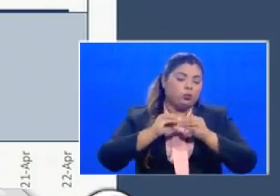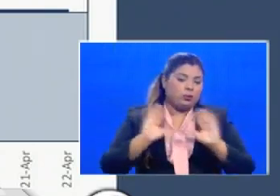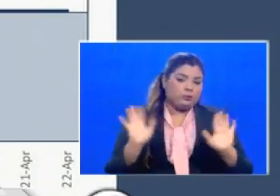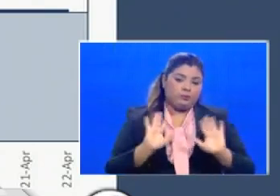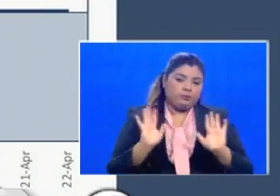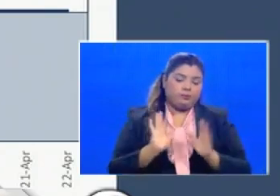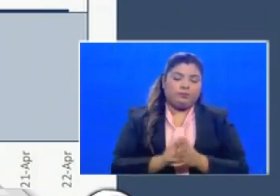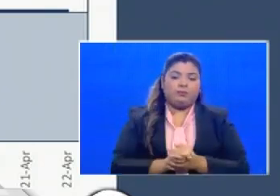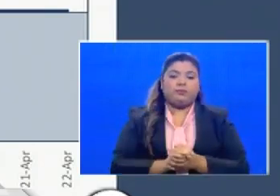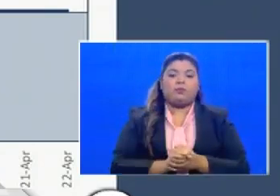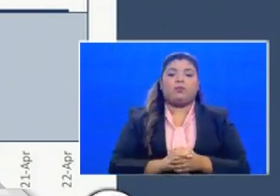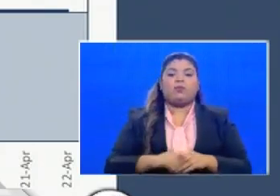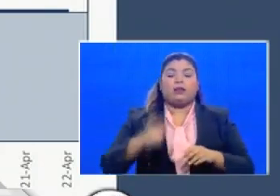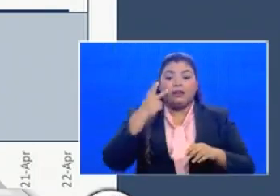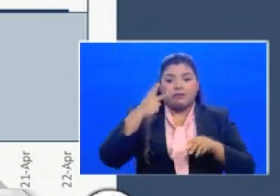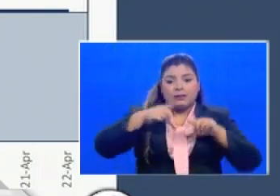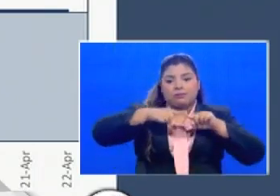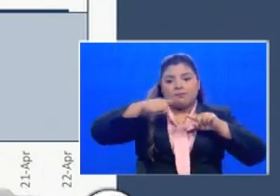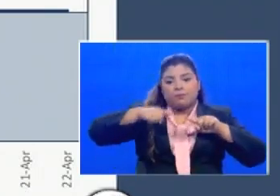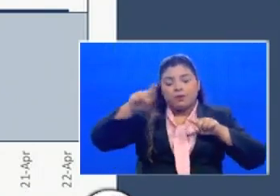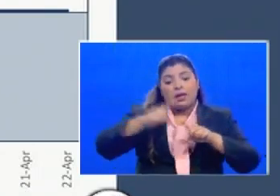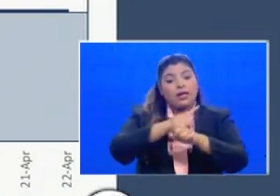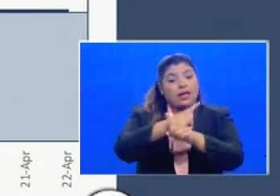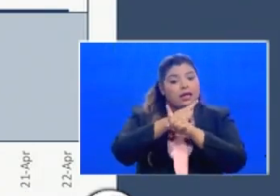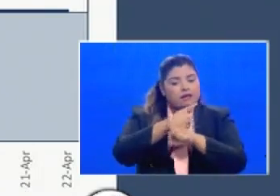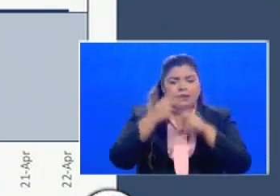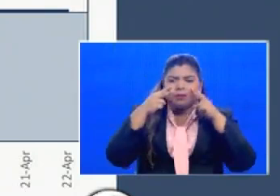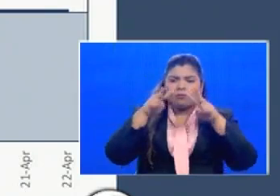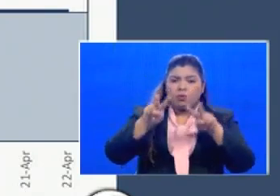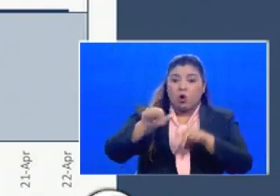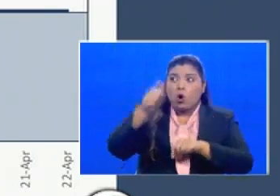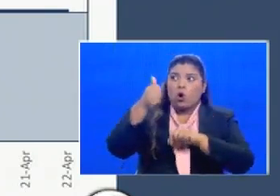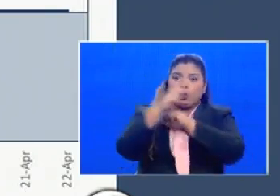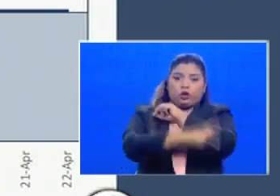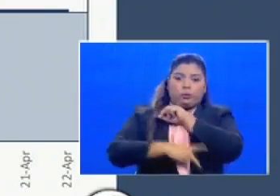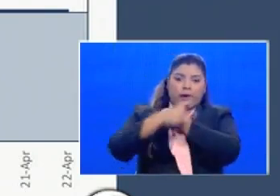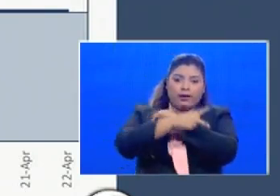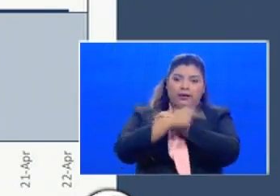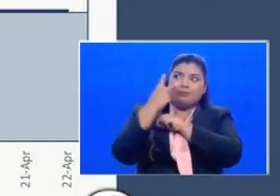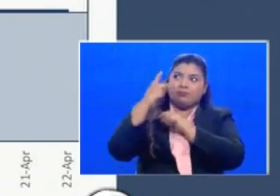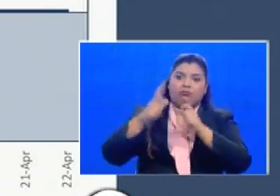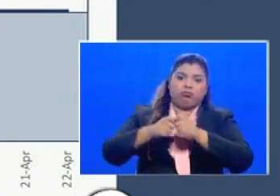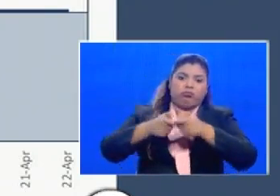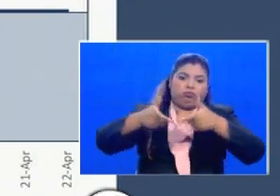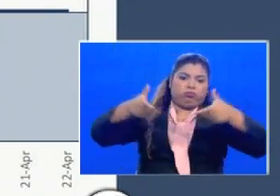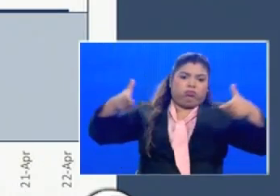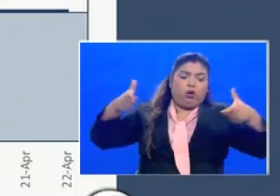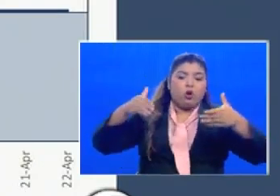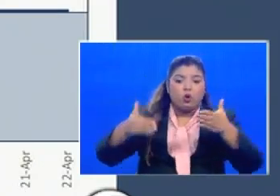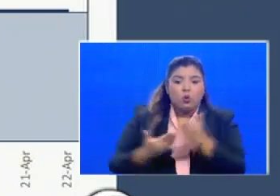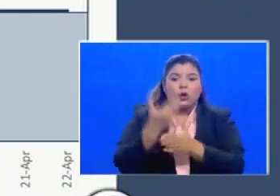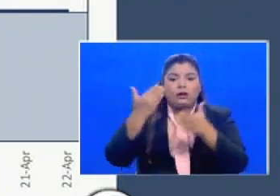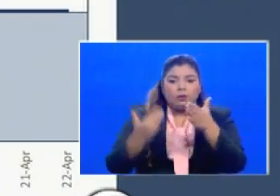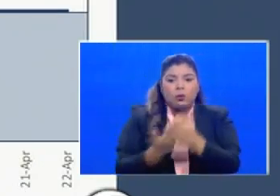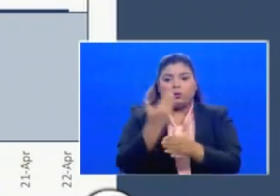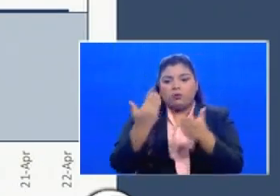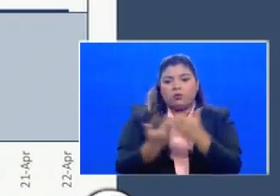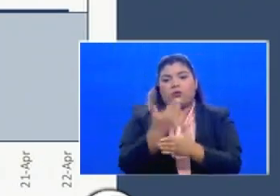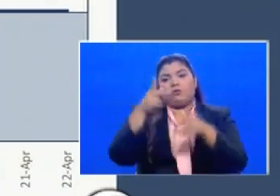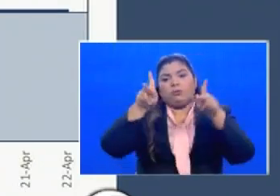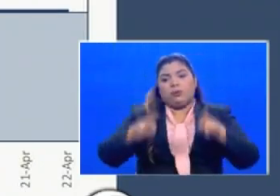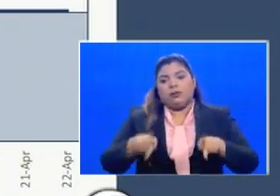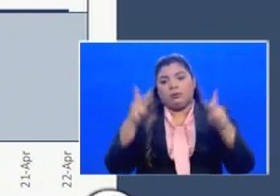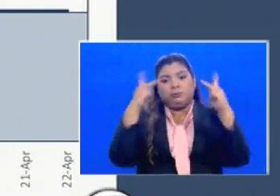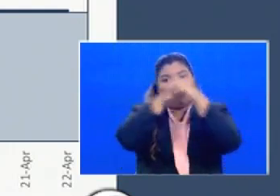sea de una forma gradual que evite lo que se ha observado en otros países y es que haya un nuevo aumento o un rebrote